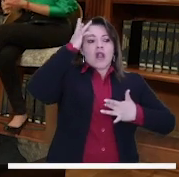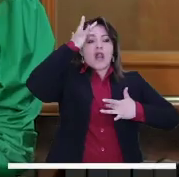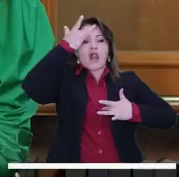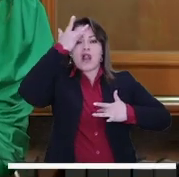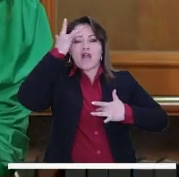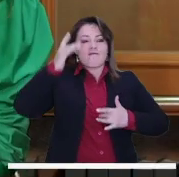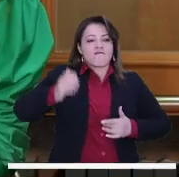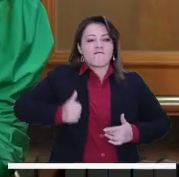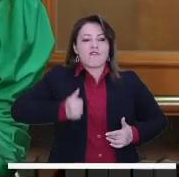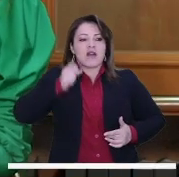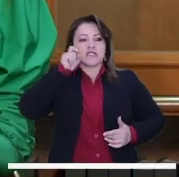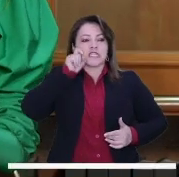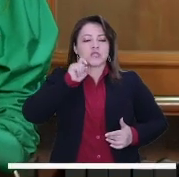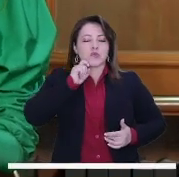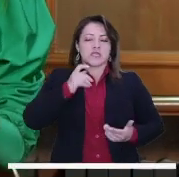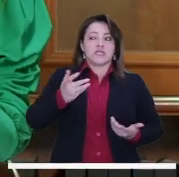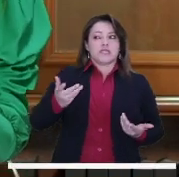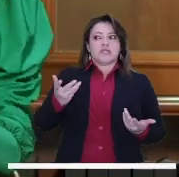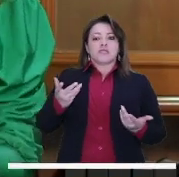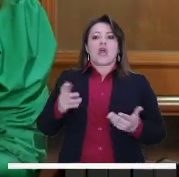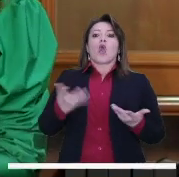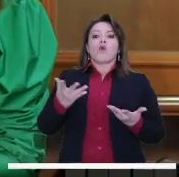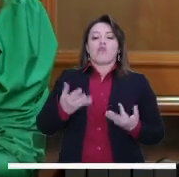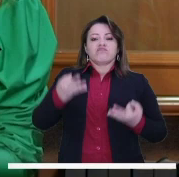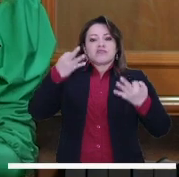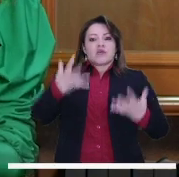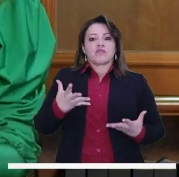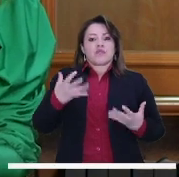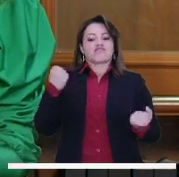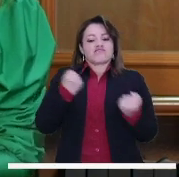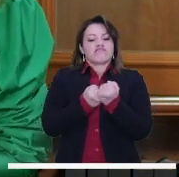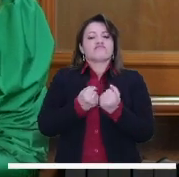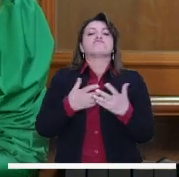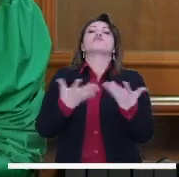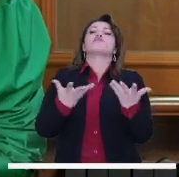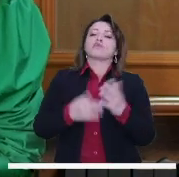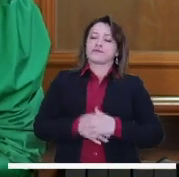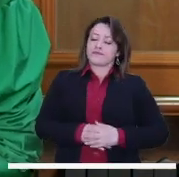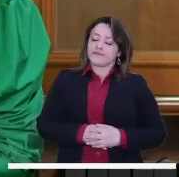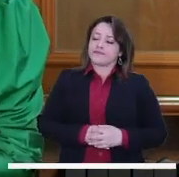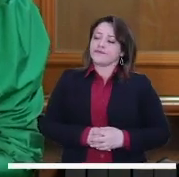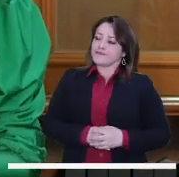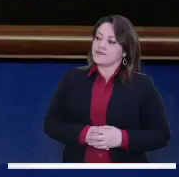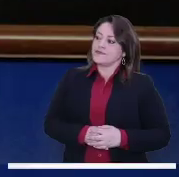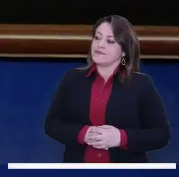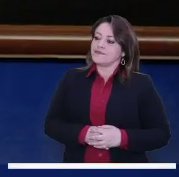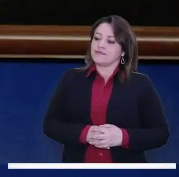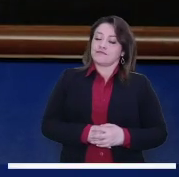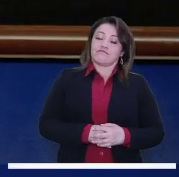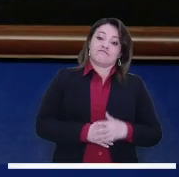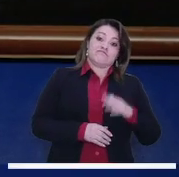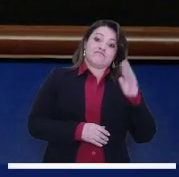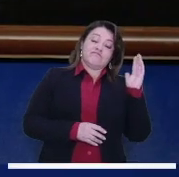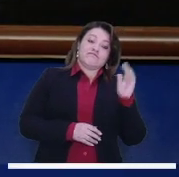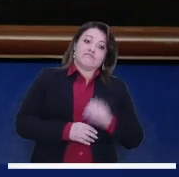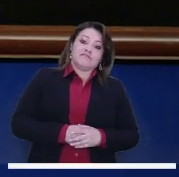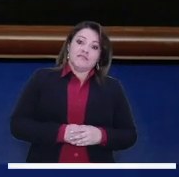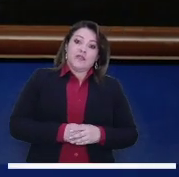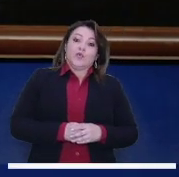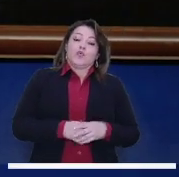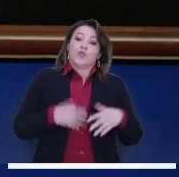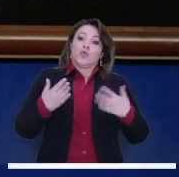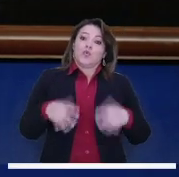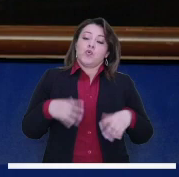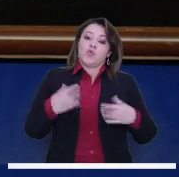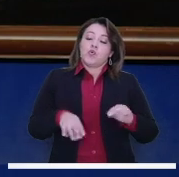y son temas muy preocupantes. ¿Cómo fortalecer esta seguridad? ¿Cómo tratar también ese tema de colados? Uf, ese es